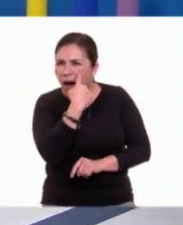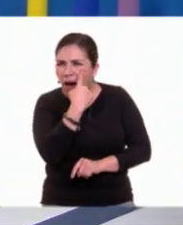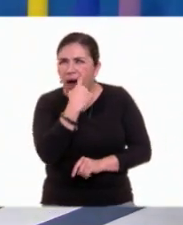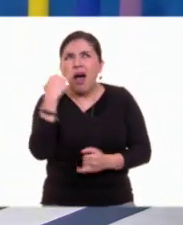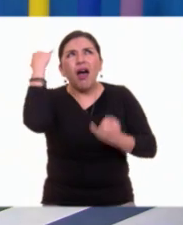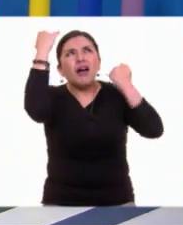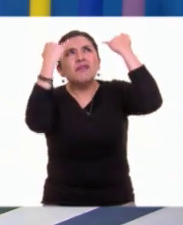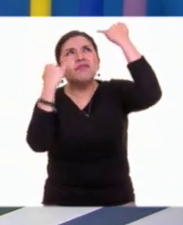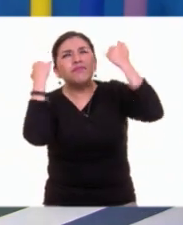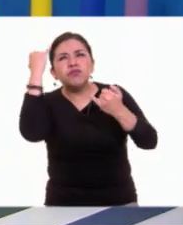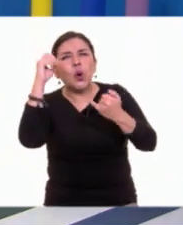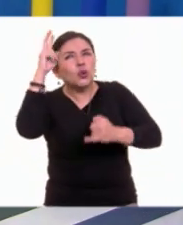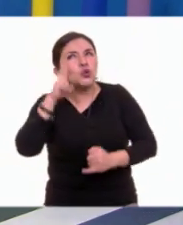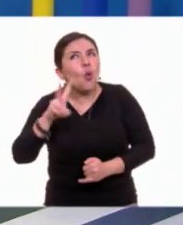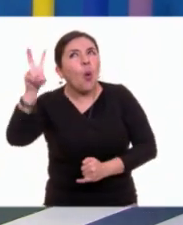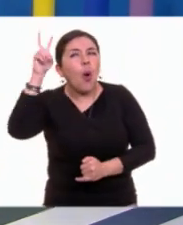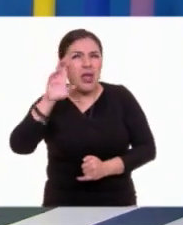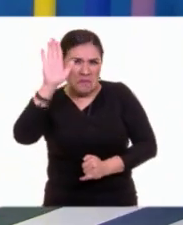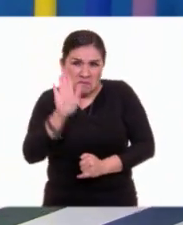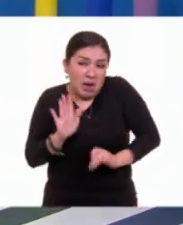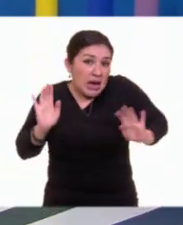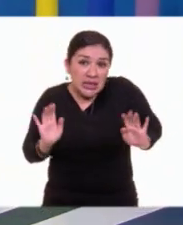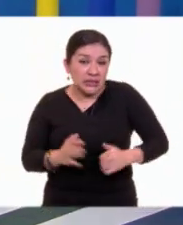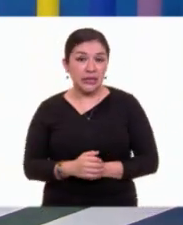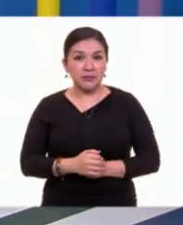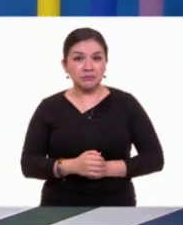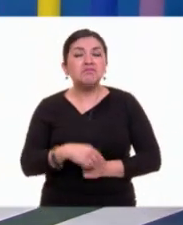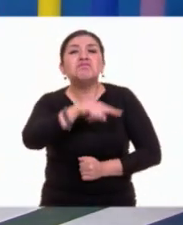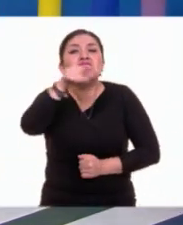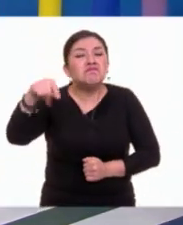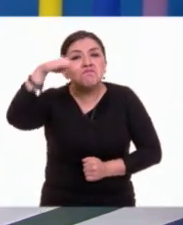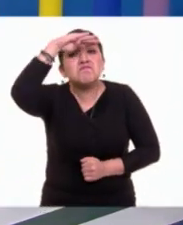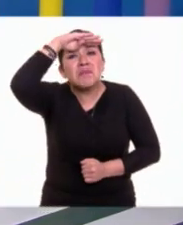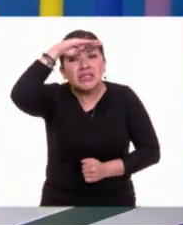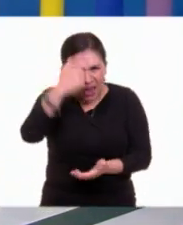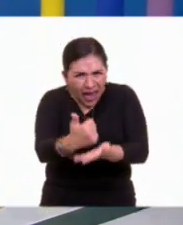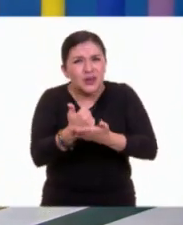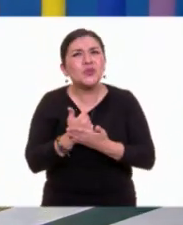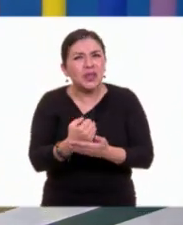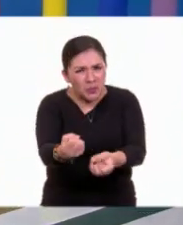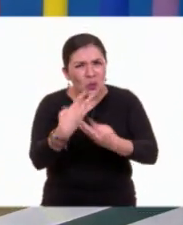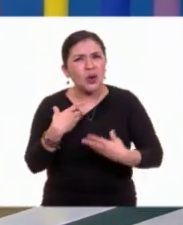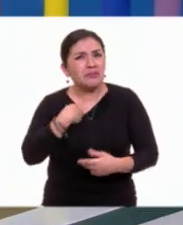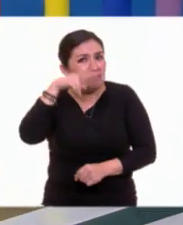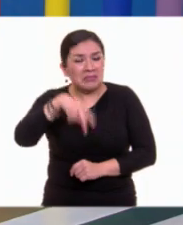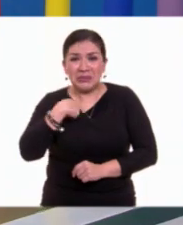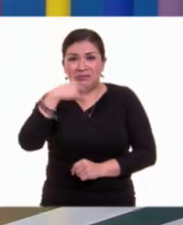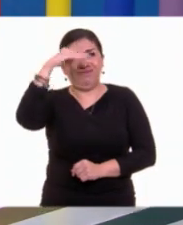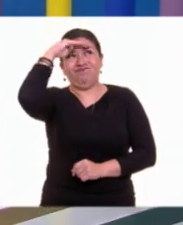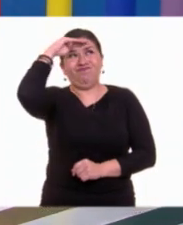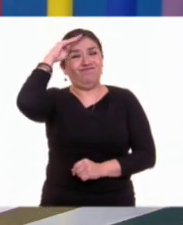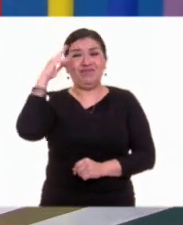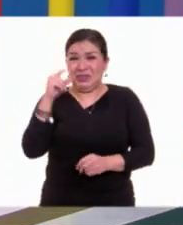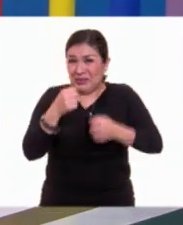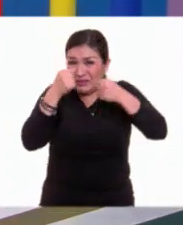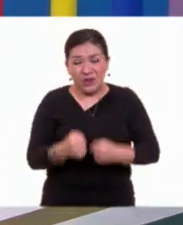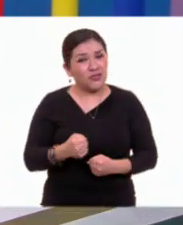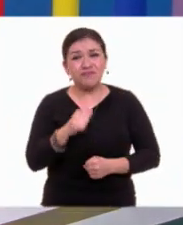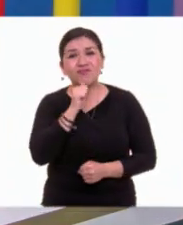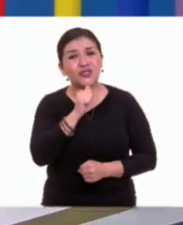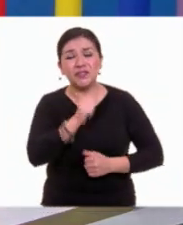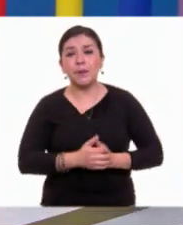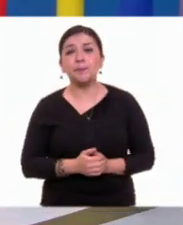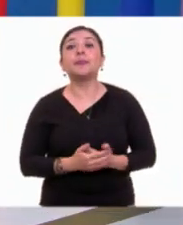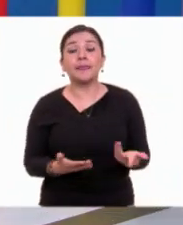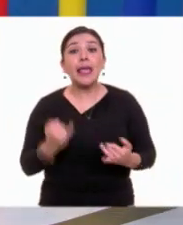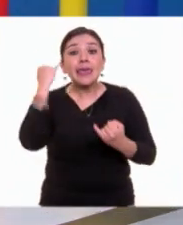alucinación o sueño. No sé, ¿no? ¿Qué dicen ahí en casita? Ayúdenme, por favor, porque la verdad eso no lo tengo muy claro. Y